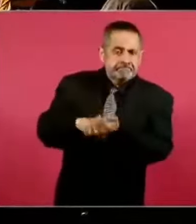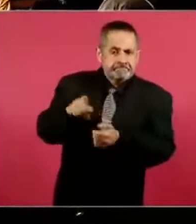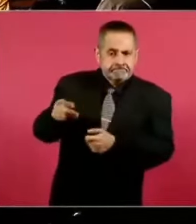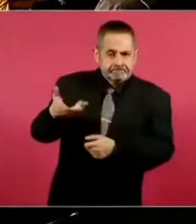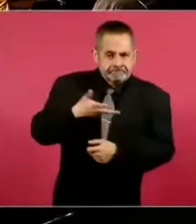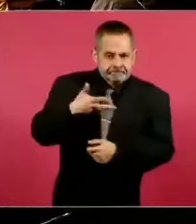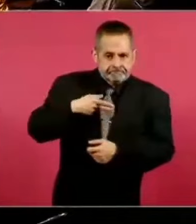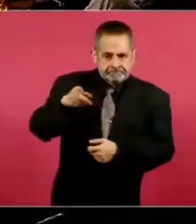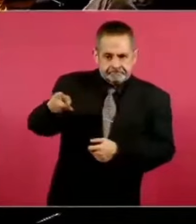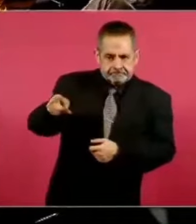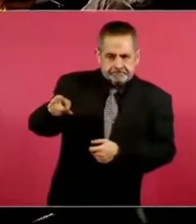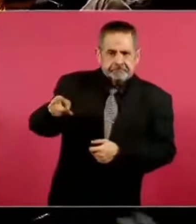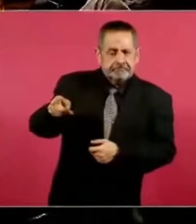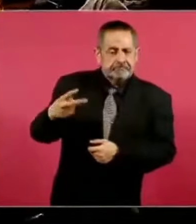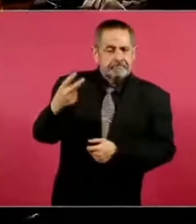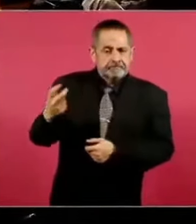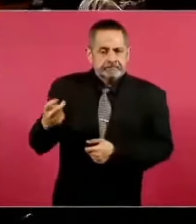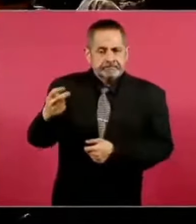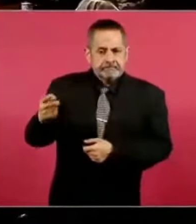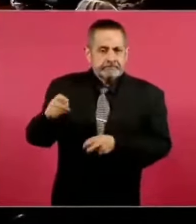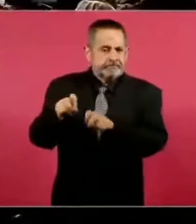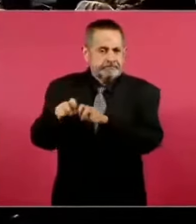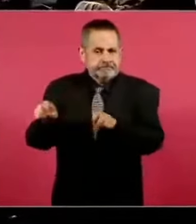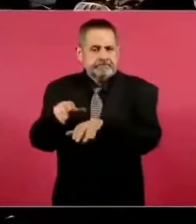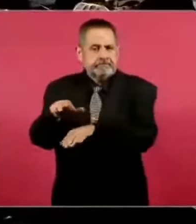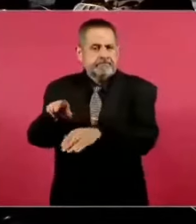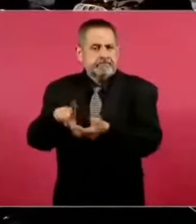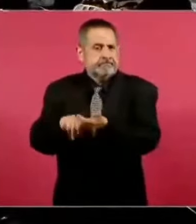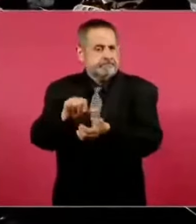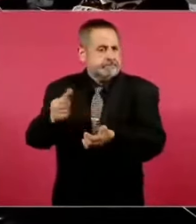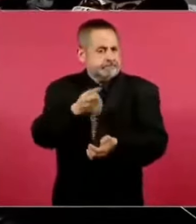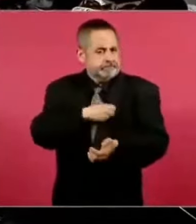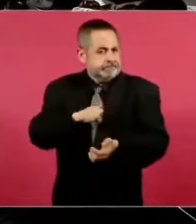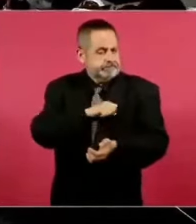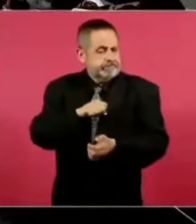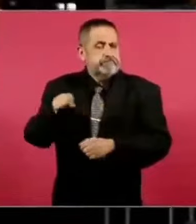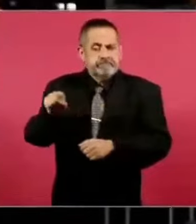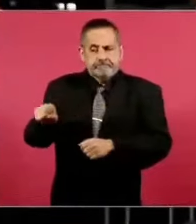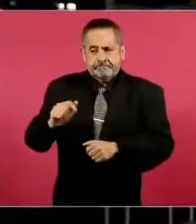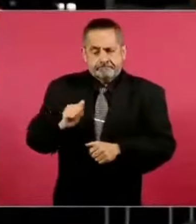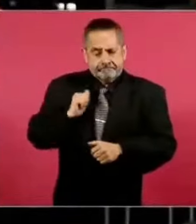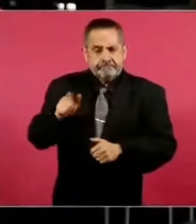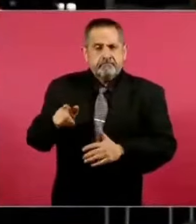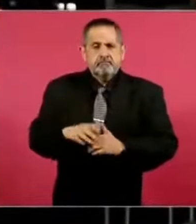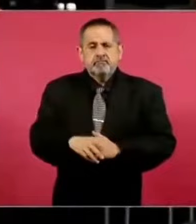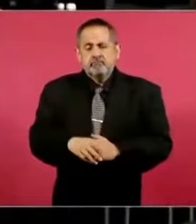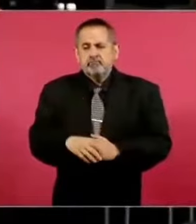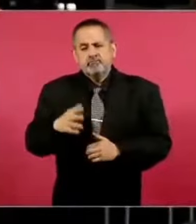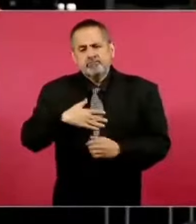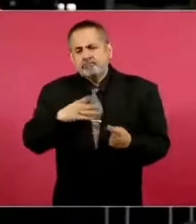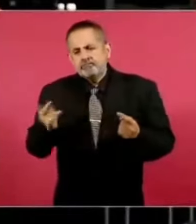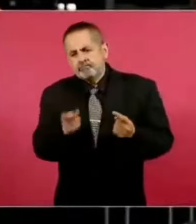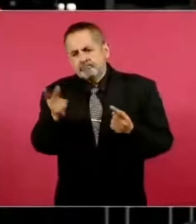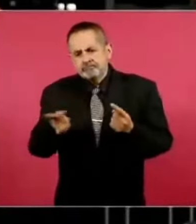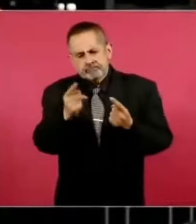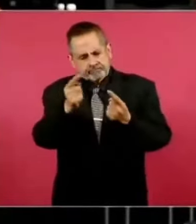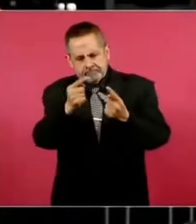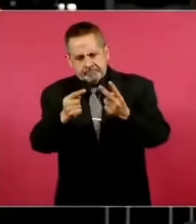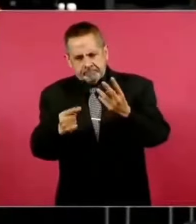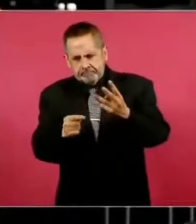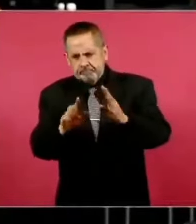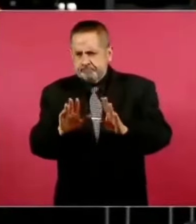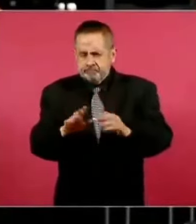gabinete, digamos, de salud que está aquí presente, tengo varias preguntas en este tema.